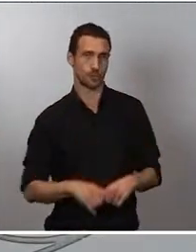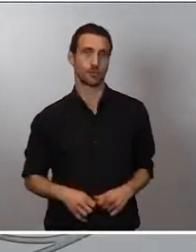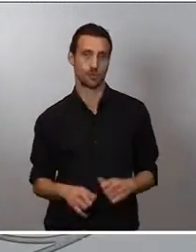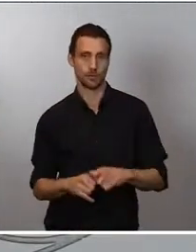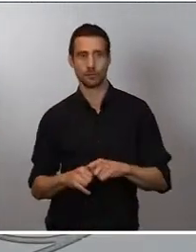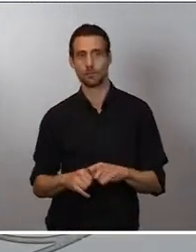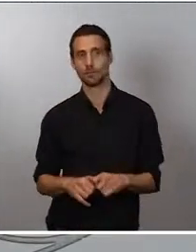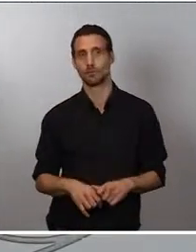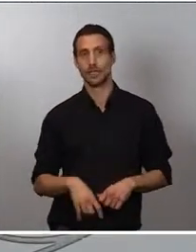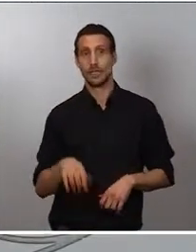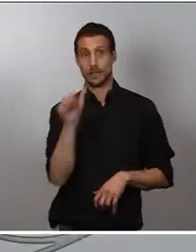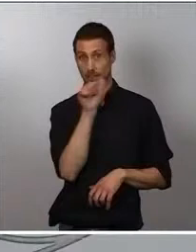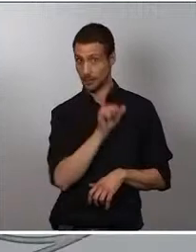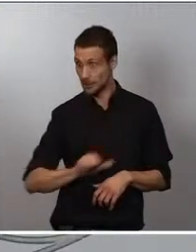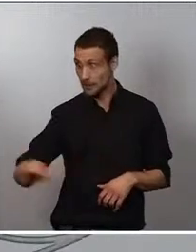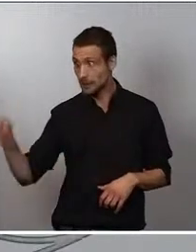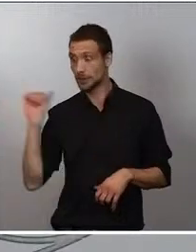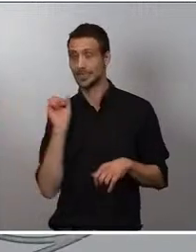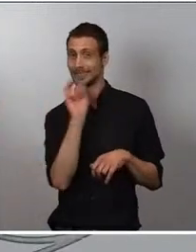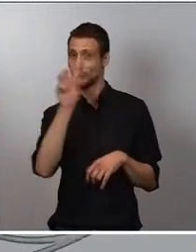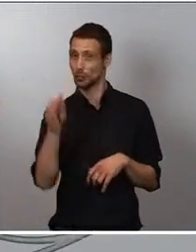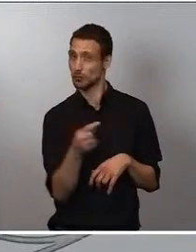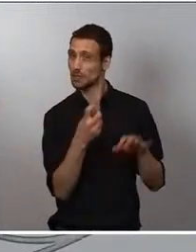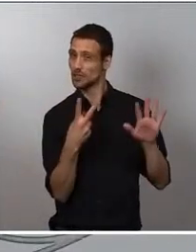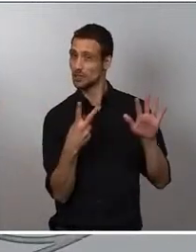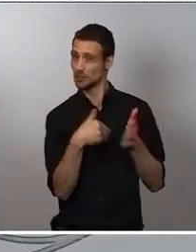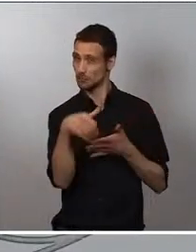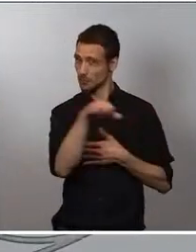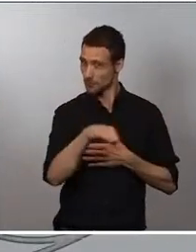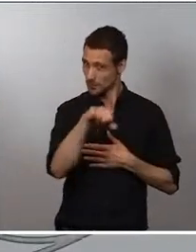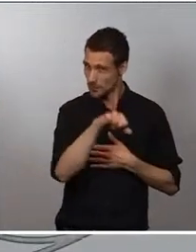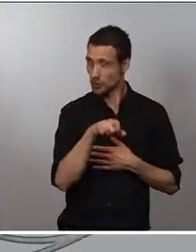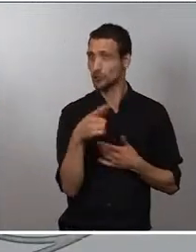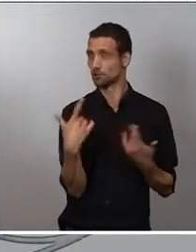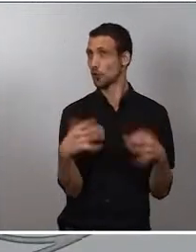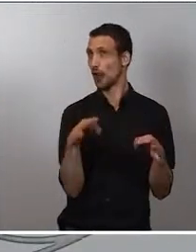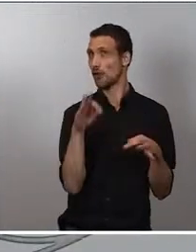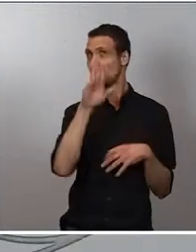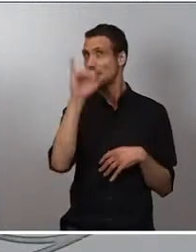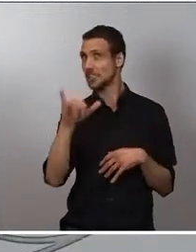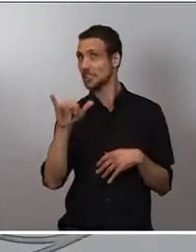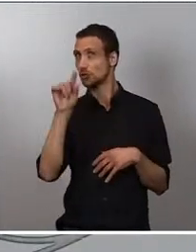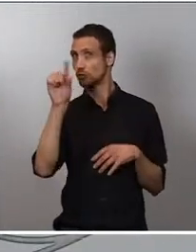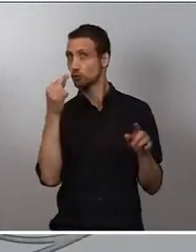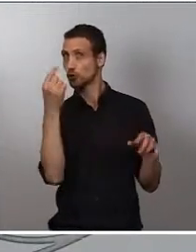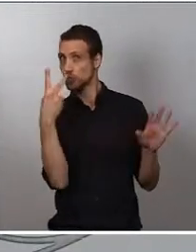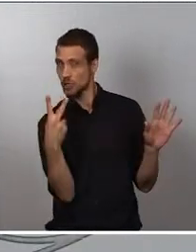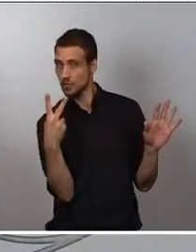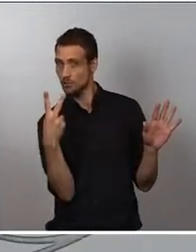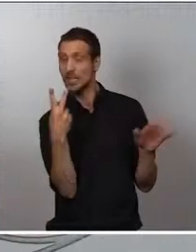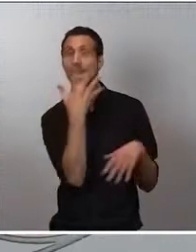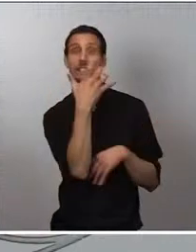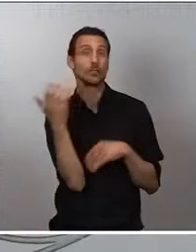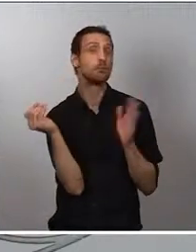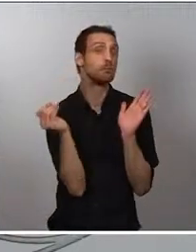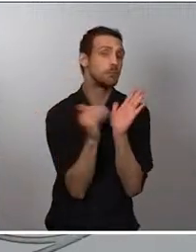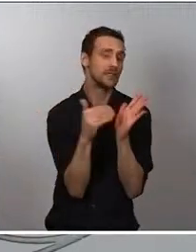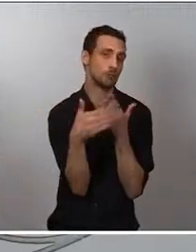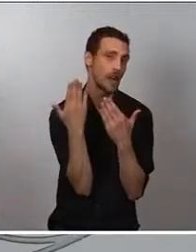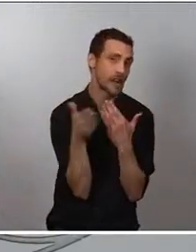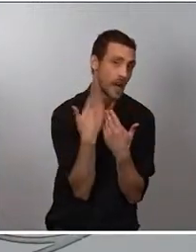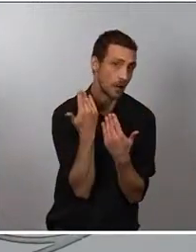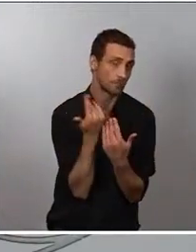ser de 3,7 millones, el ordinario de Pfizer de 1,7 y 500.000 de Moderna, que más